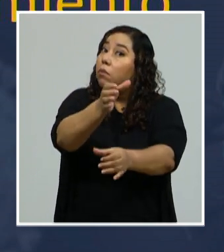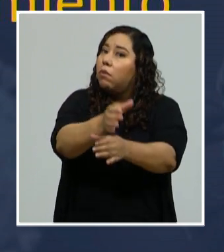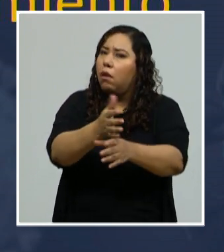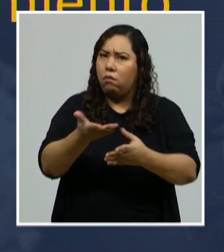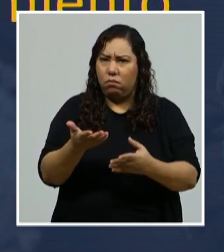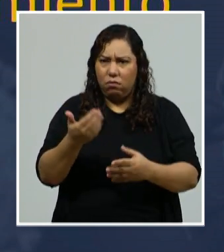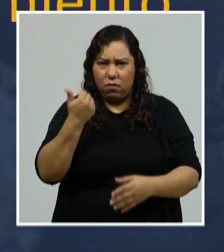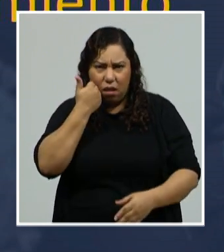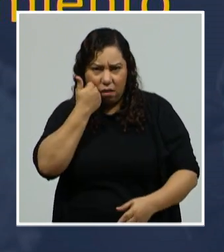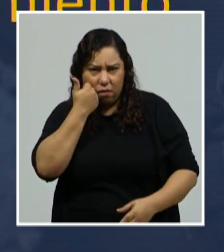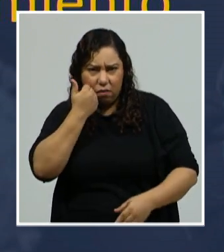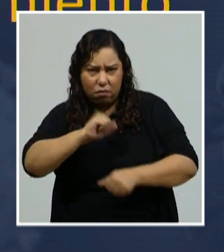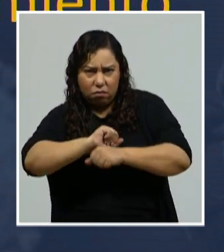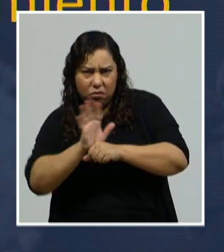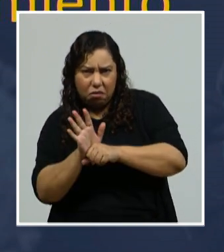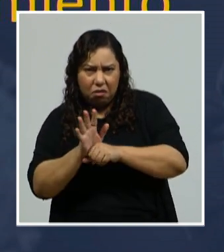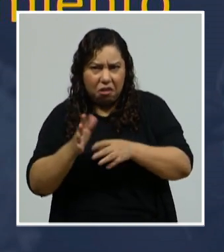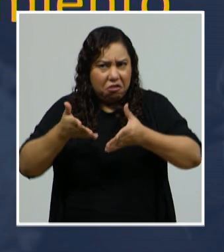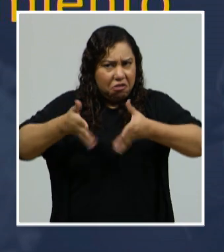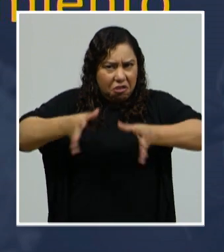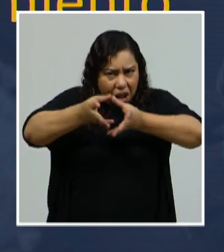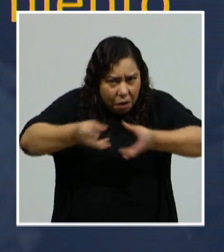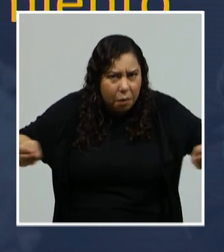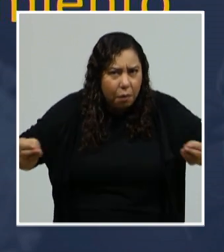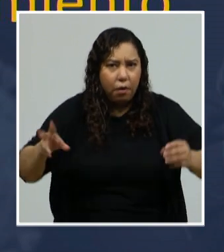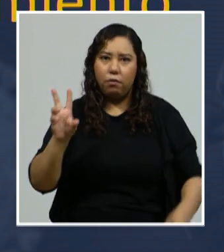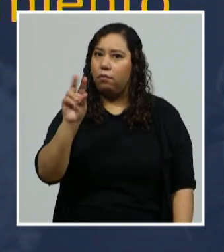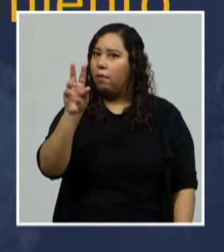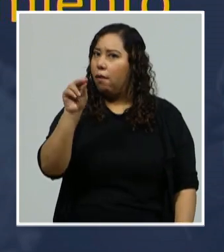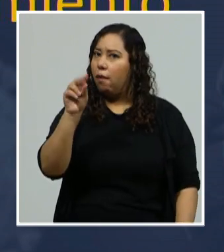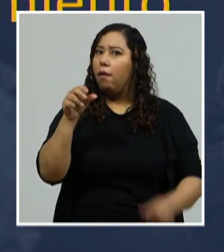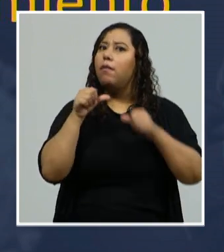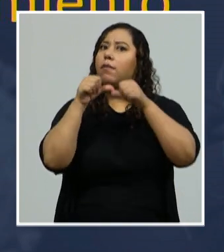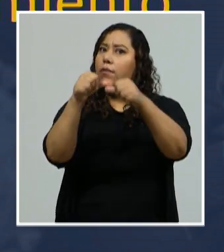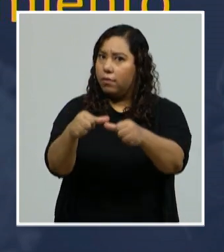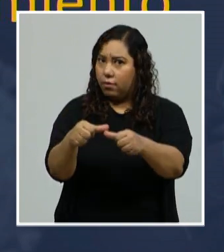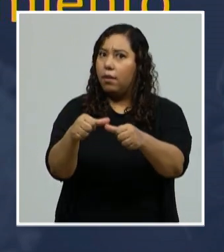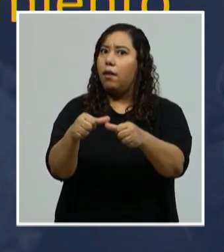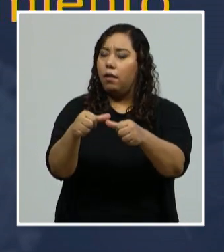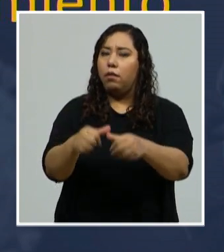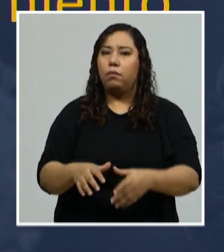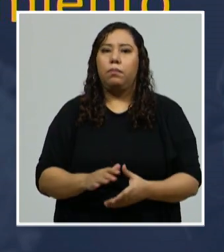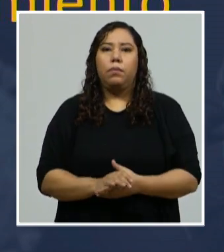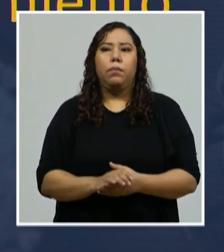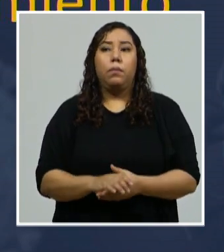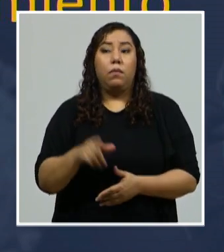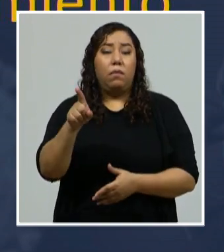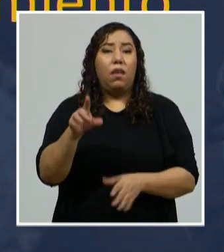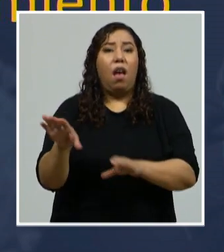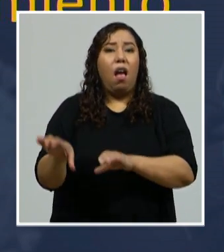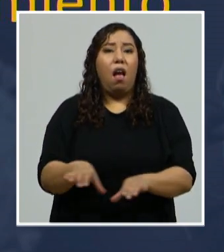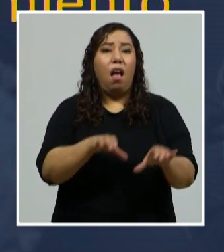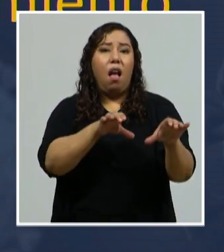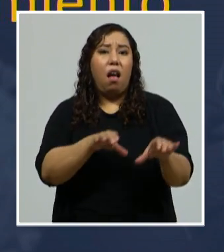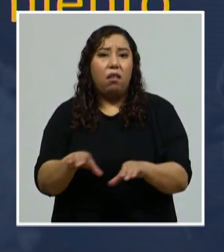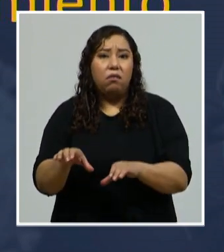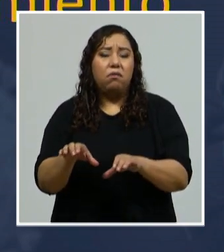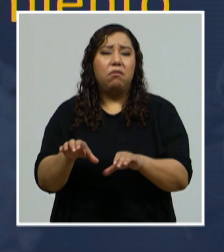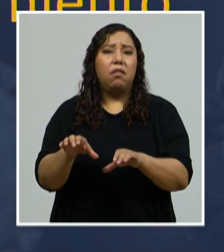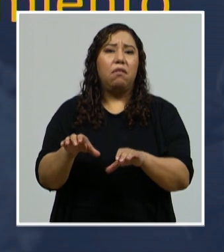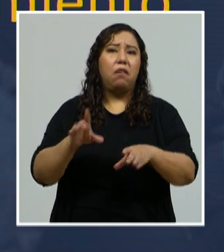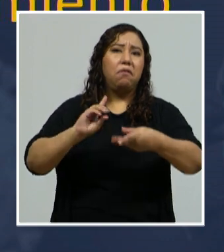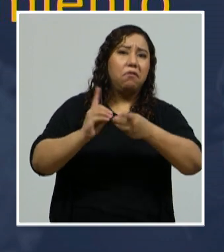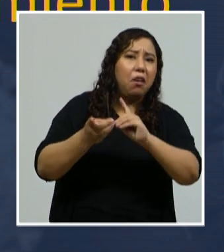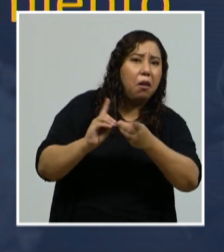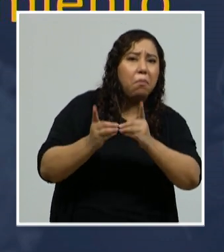completamente este virus. Evitemos que estos espectáculos o que estas actividades deportivas sea